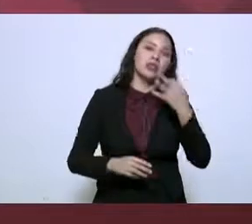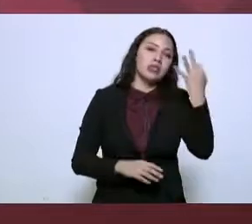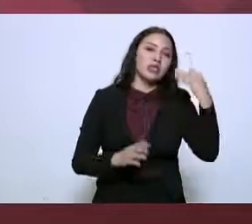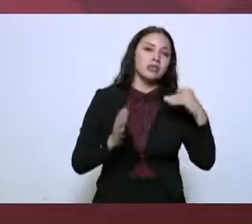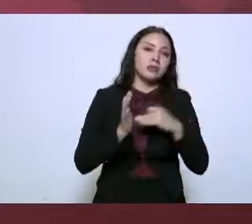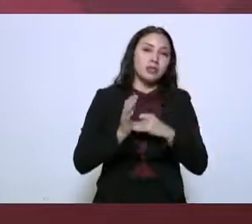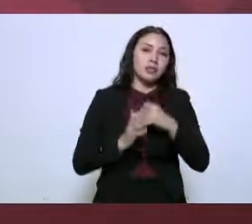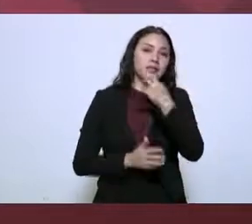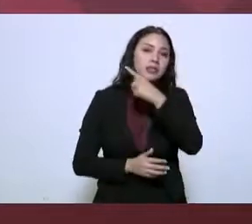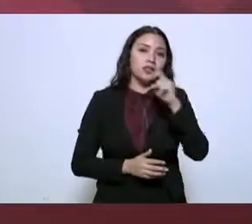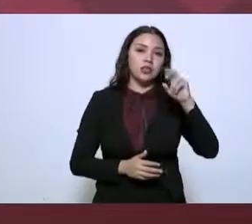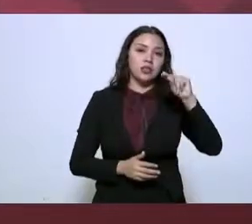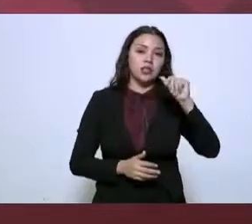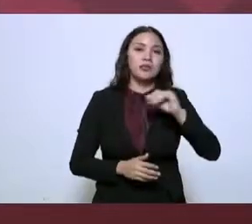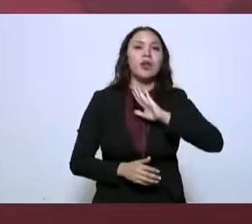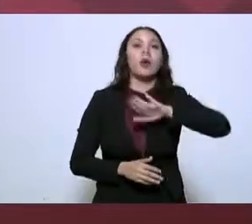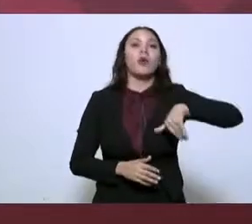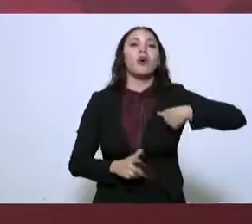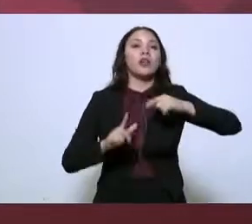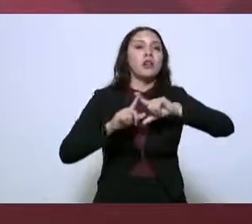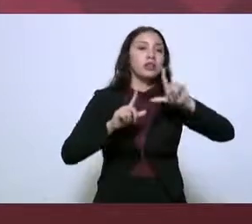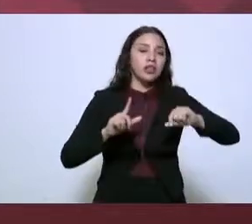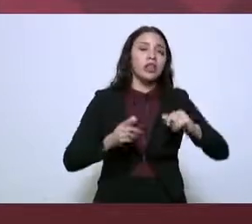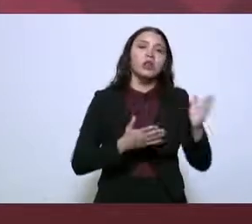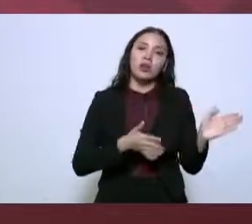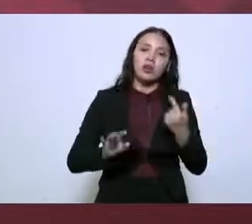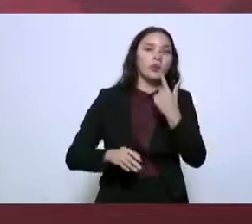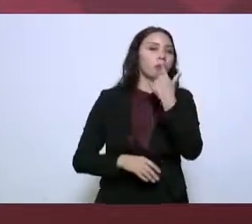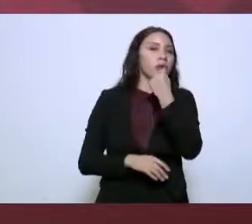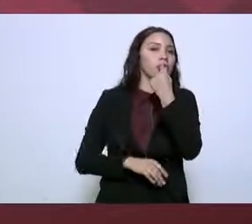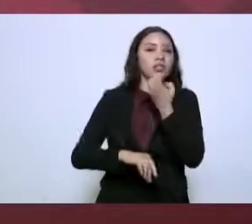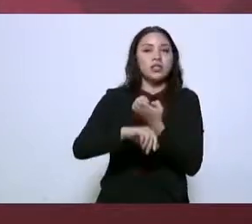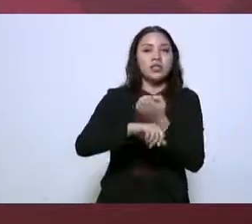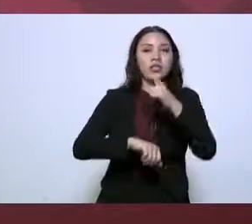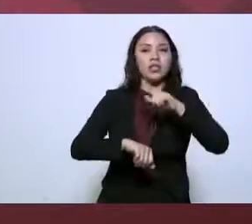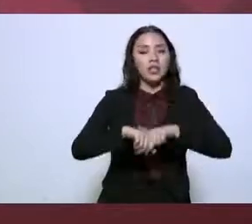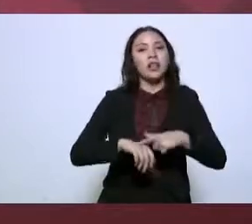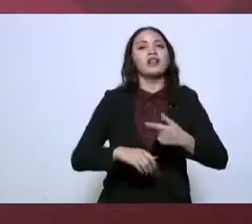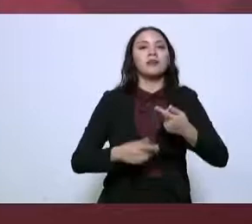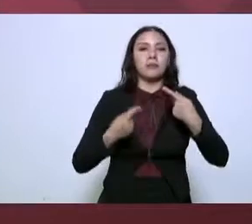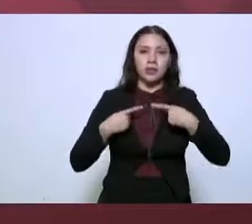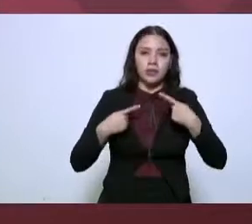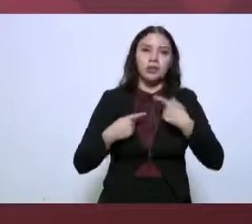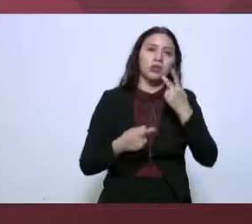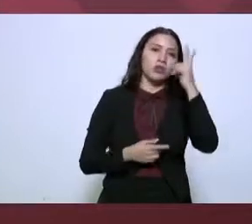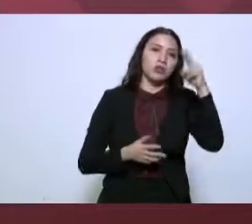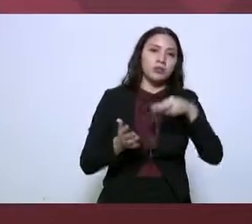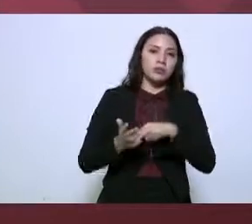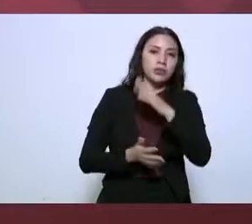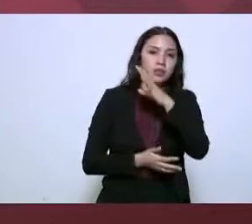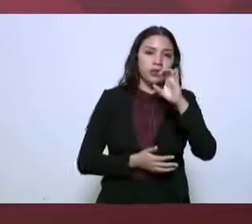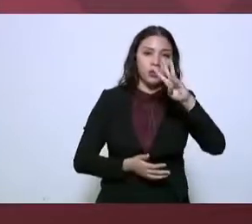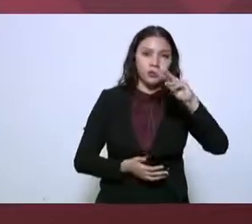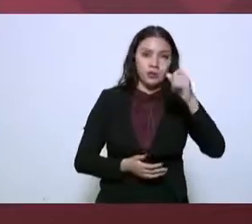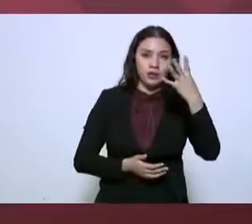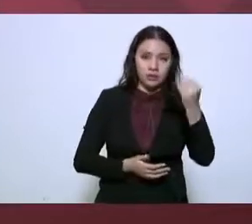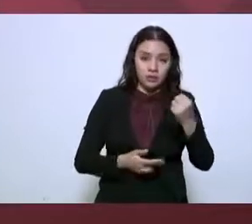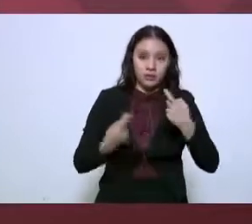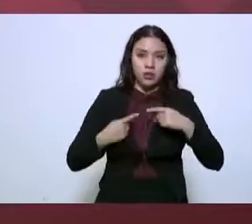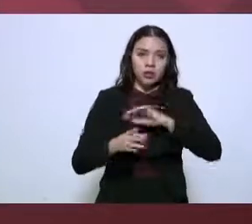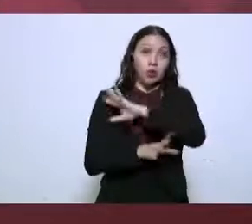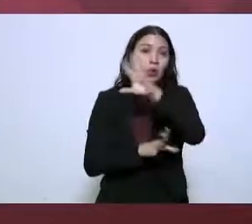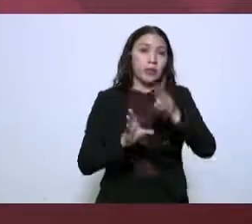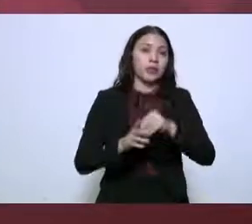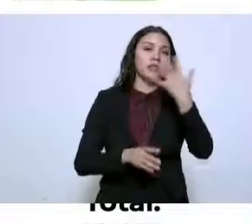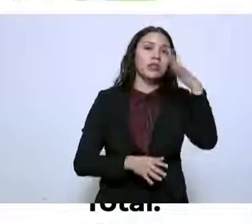mil 180 de la Guardia Nacional y la Policía Estatal, que se suma a los esfuerzos, son 2 mil 599, siendo un total